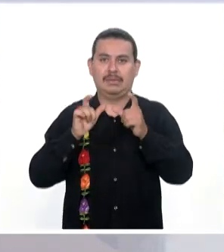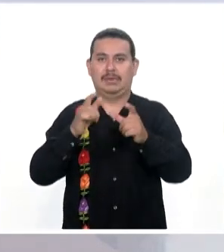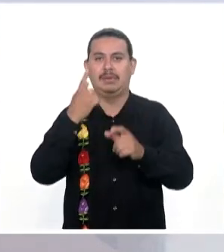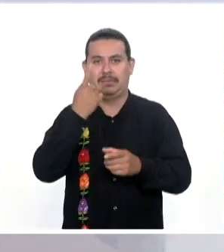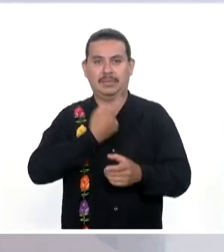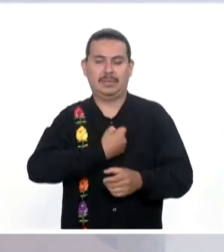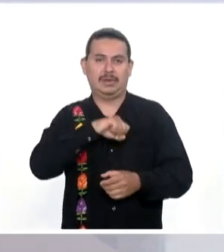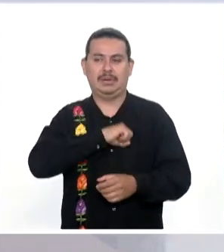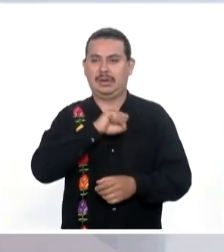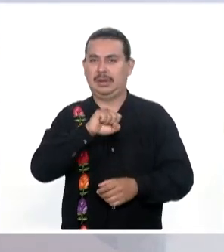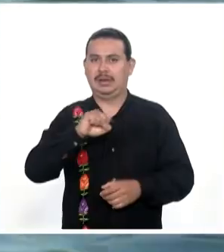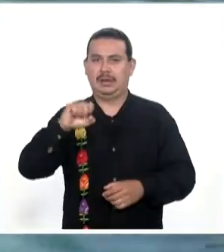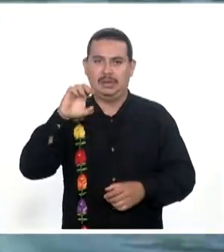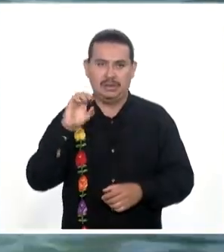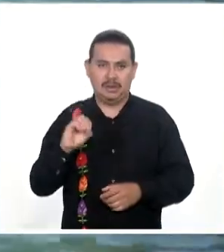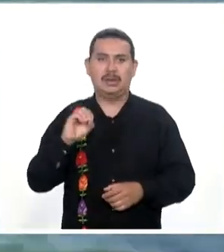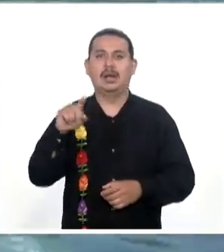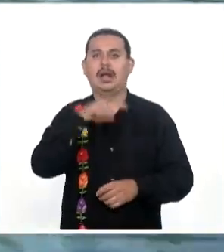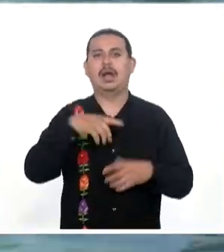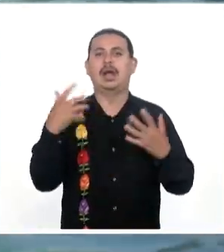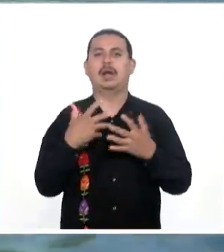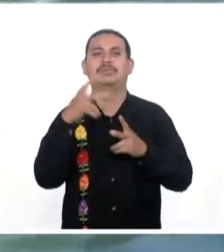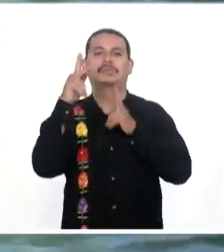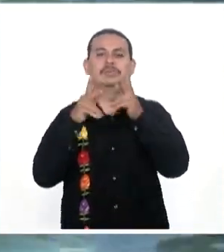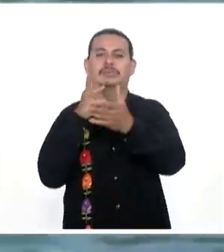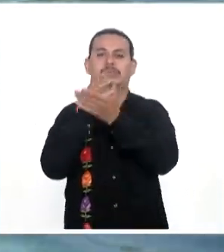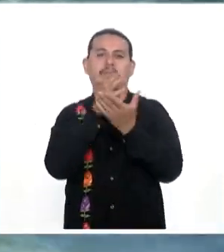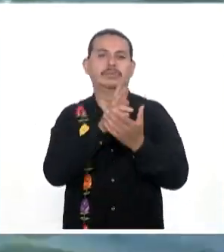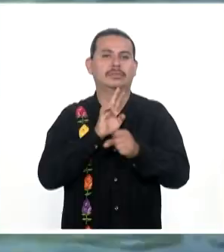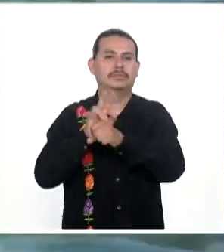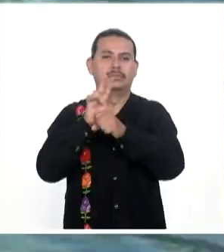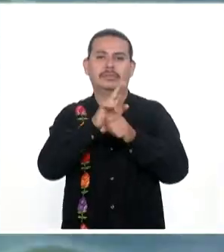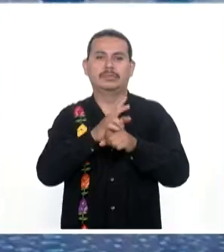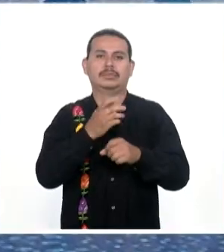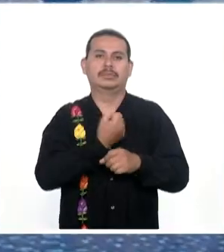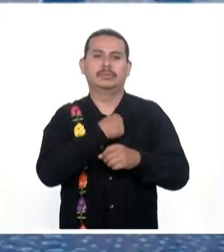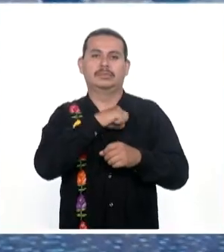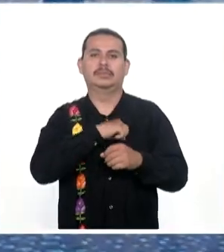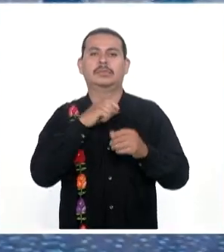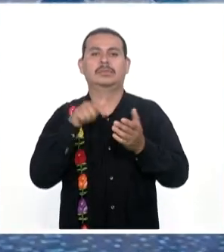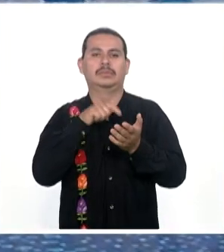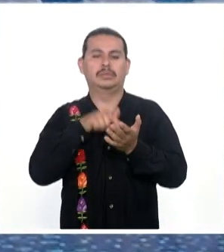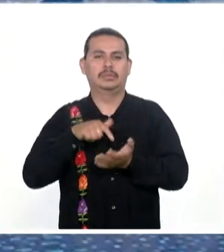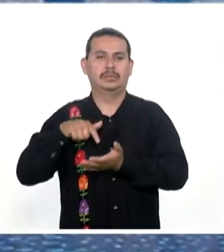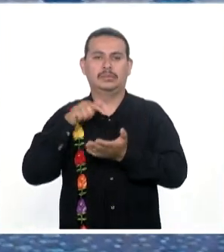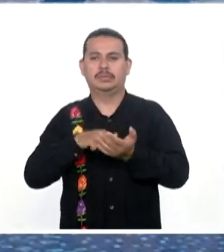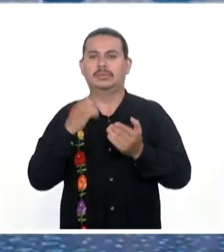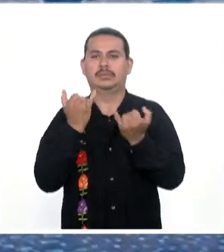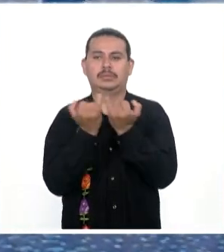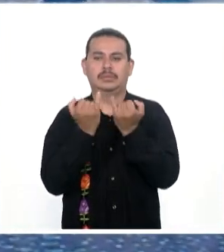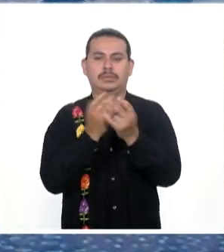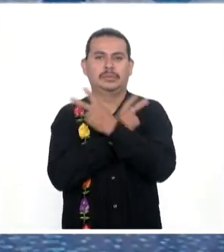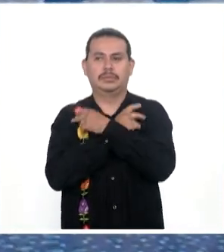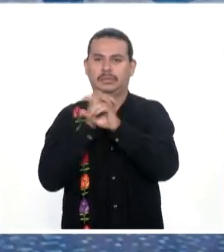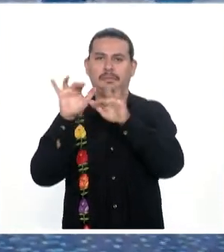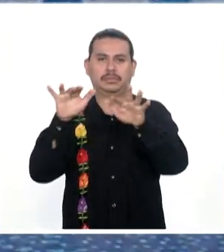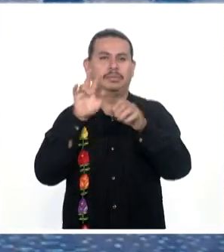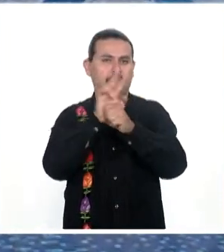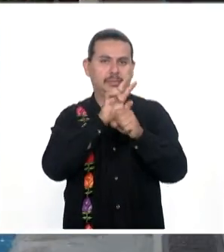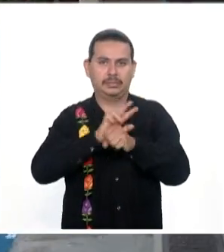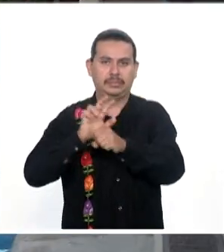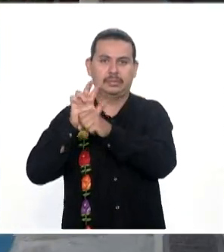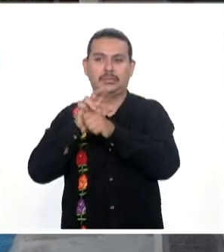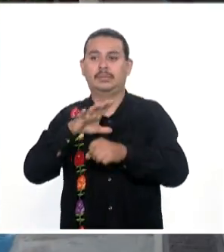Fomento Sanitario De los Servicios De Salud De Oaxaca Realiza visitas De verificación Sanitaria A establecimientos Y centros